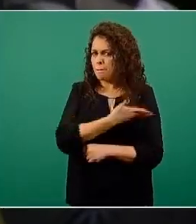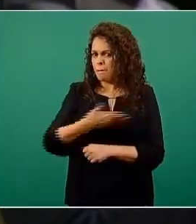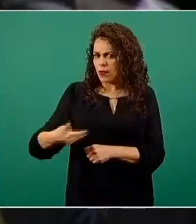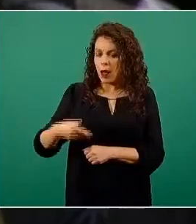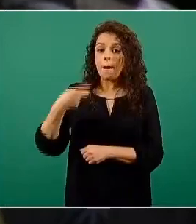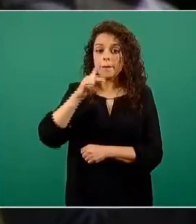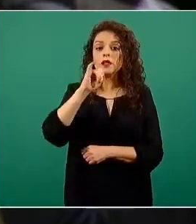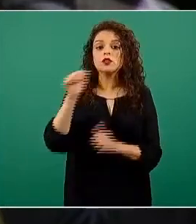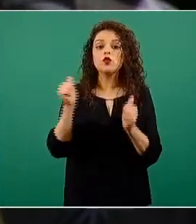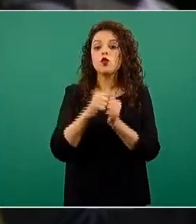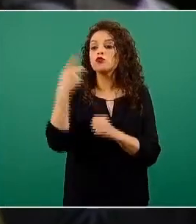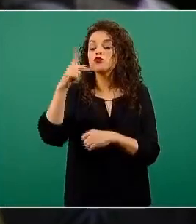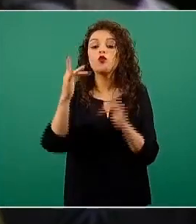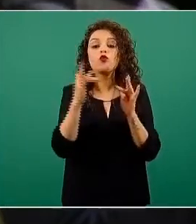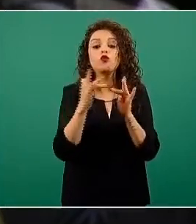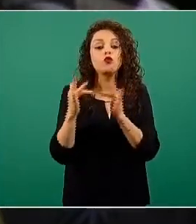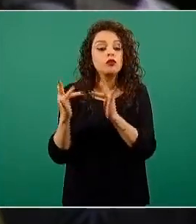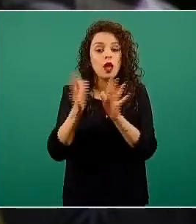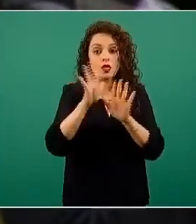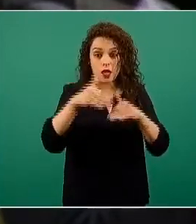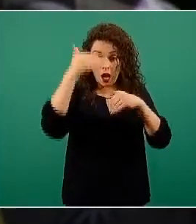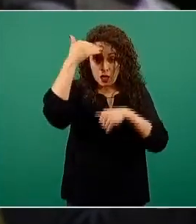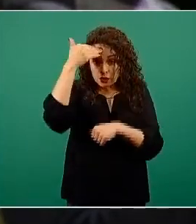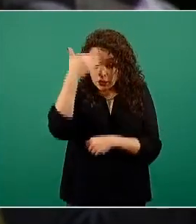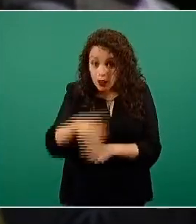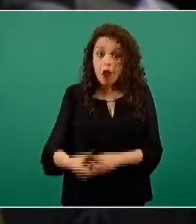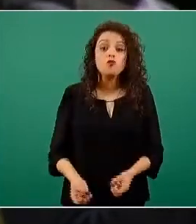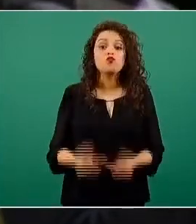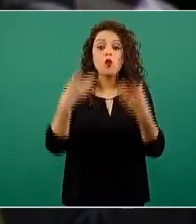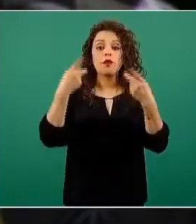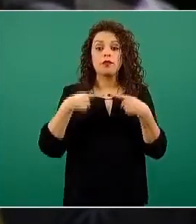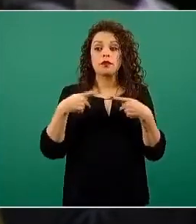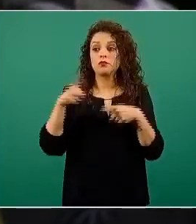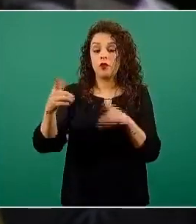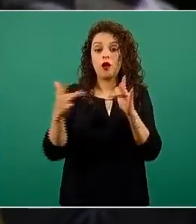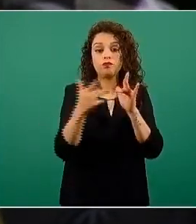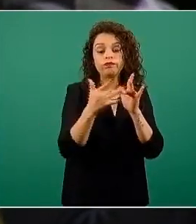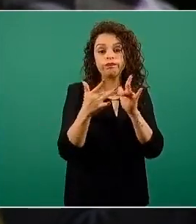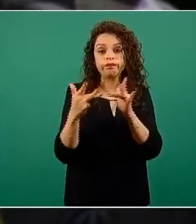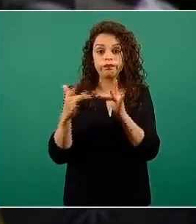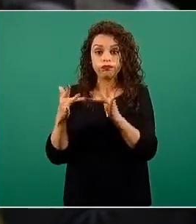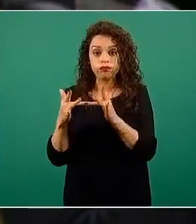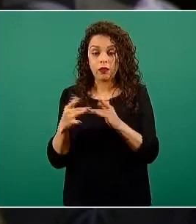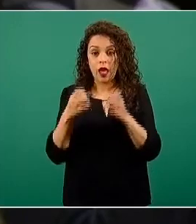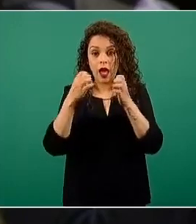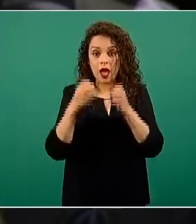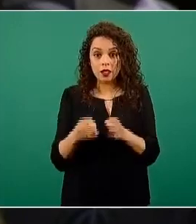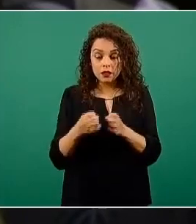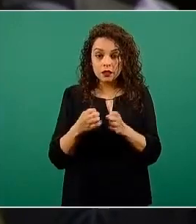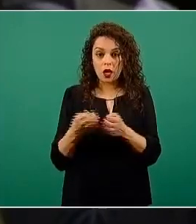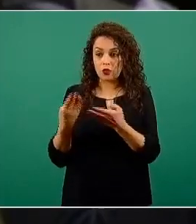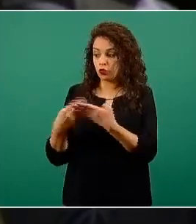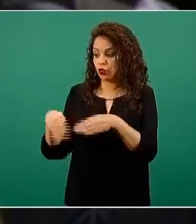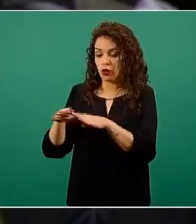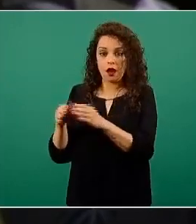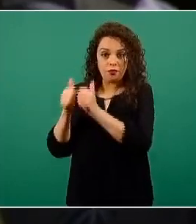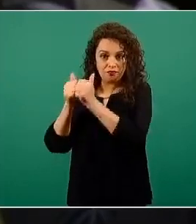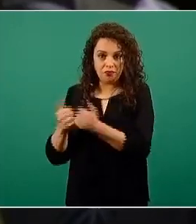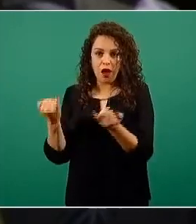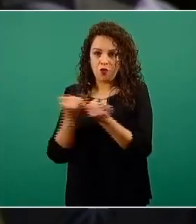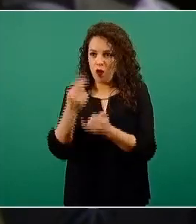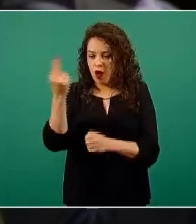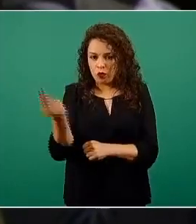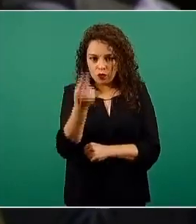contactos. saber si ya tenemos el número de contactos que están resguardados con usted o que deben de